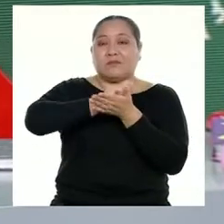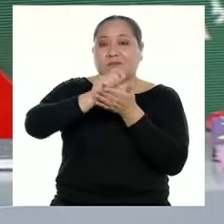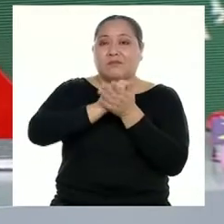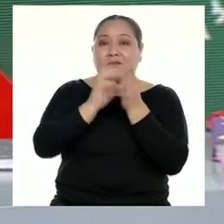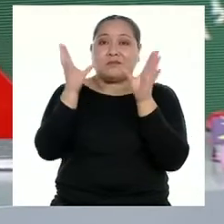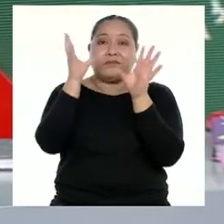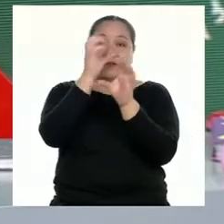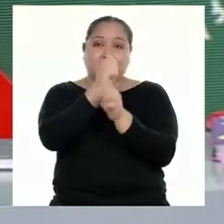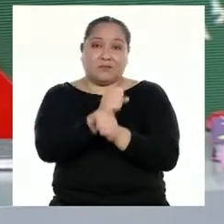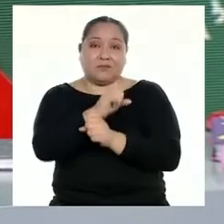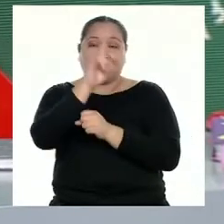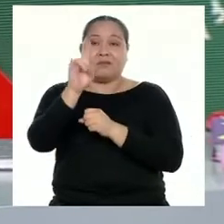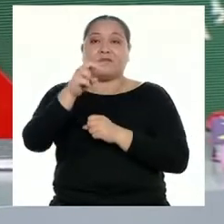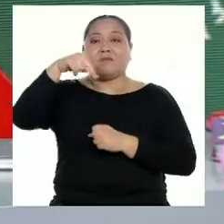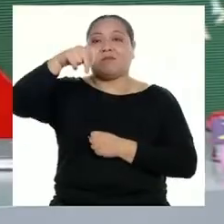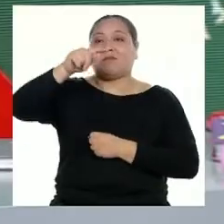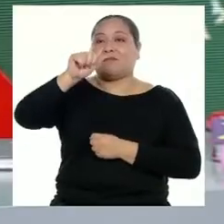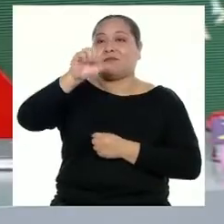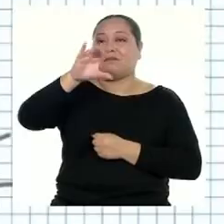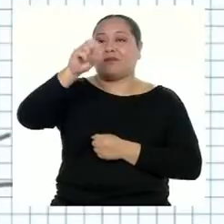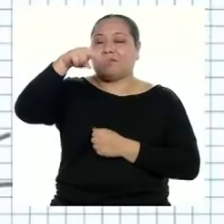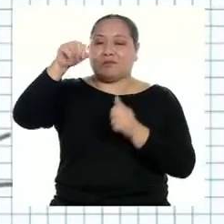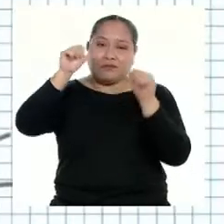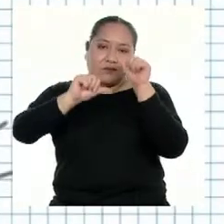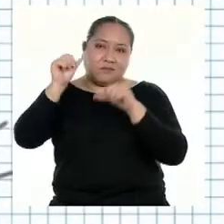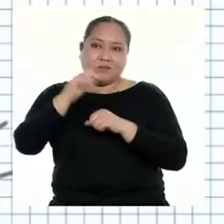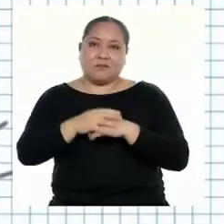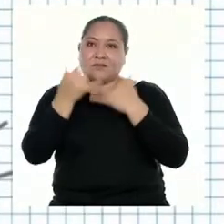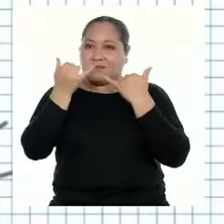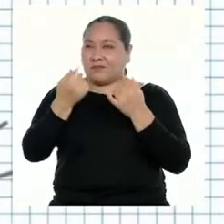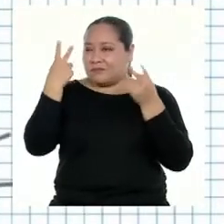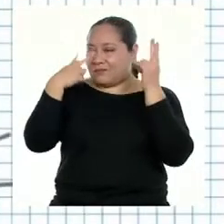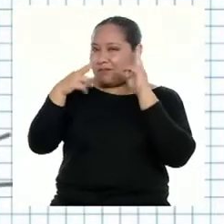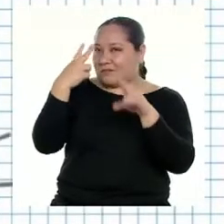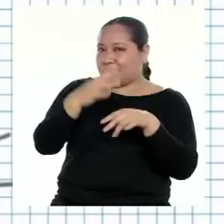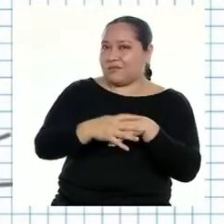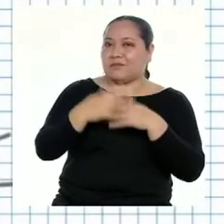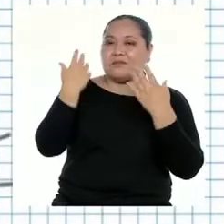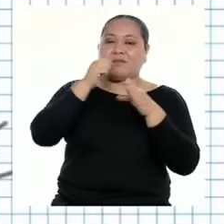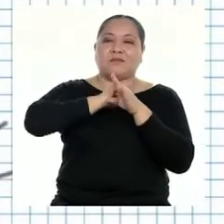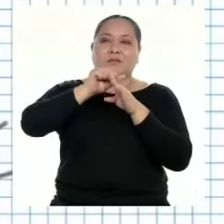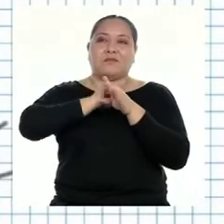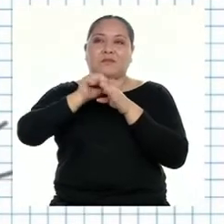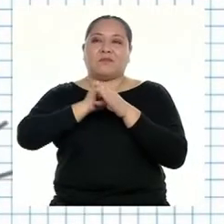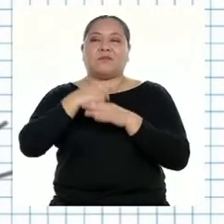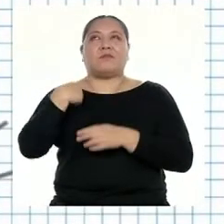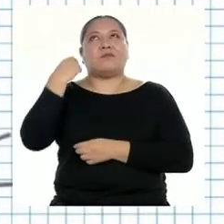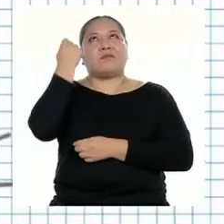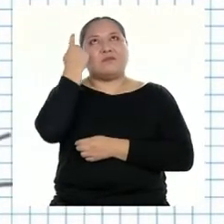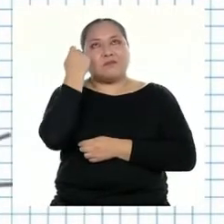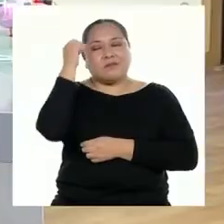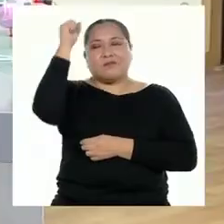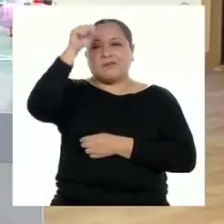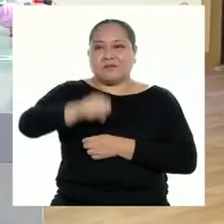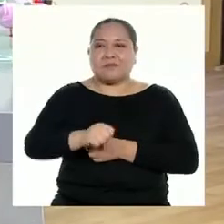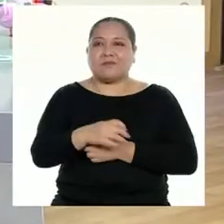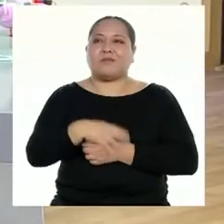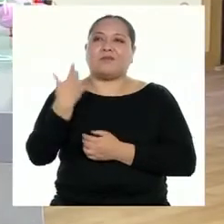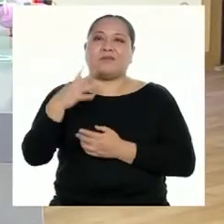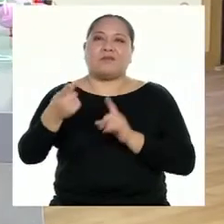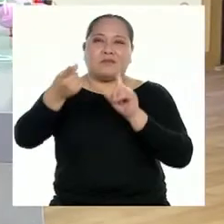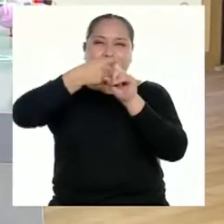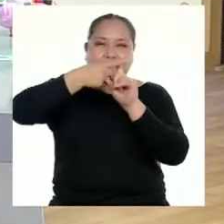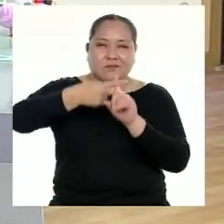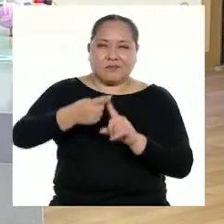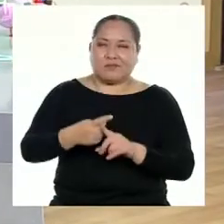abreviada y utilizando la notación científica. Ahora que hemos desarrollado los ejercicios me doy cuenta que sí. Estar